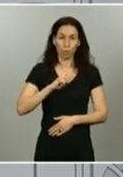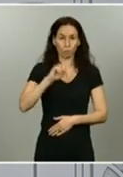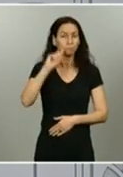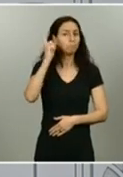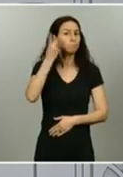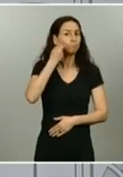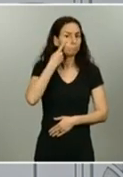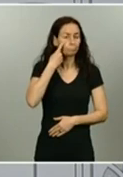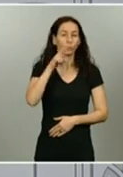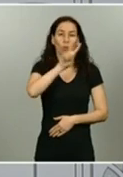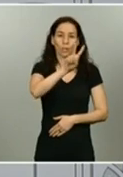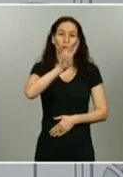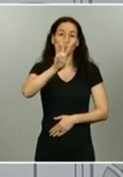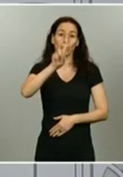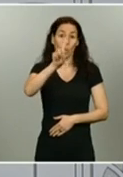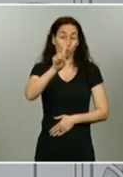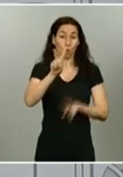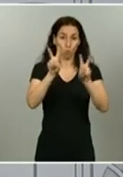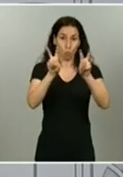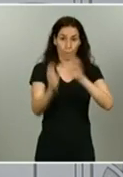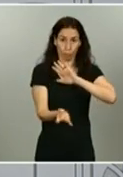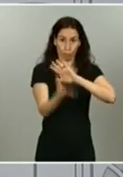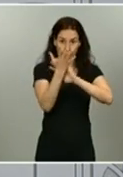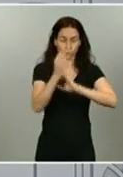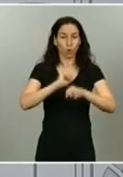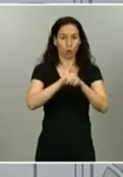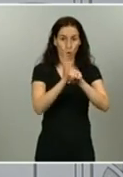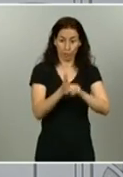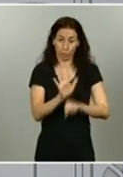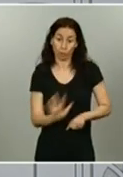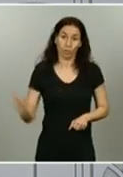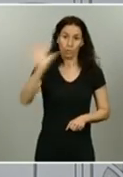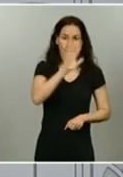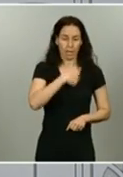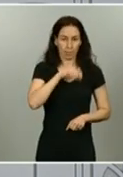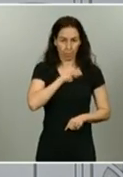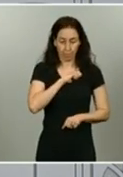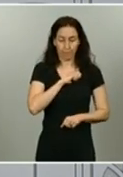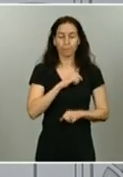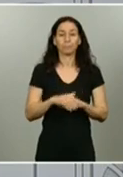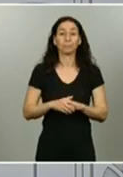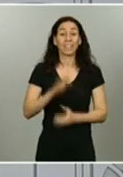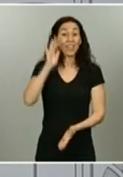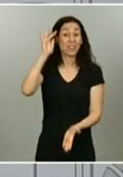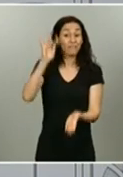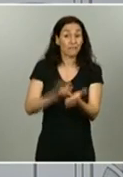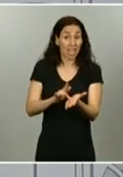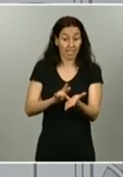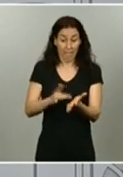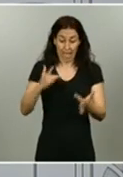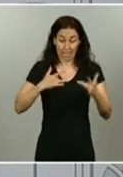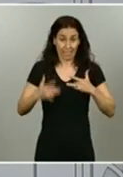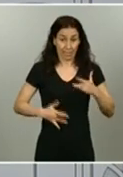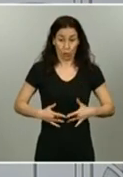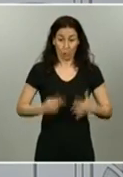231 nuevos casos de coronavirus en toda España, pero de los cuales fecha de inicio de síntomas en los últimos siete días